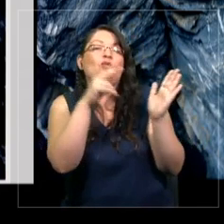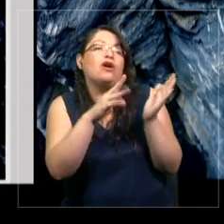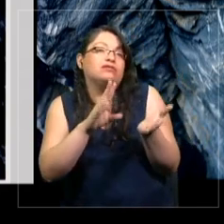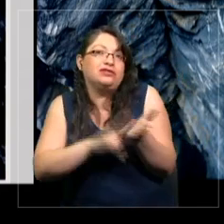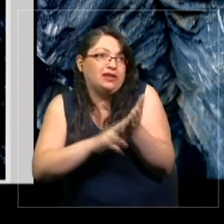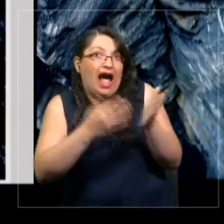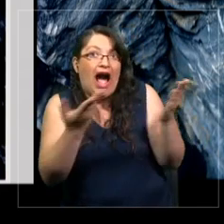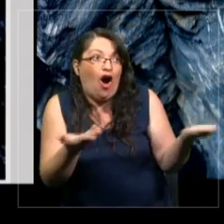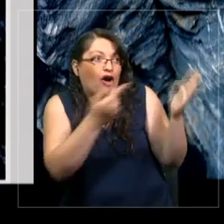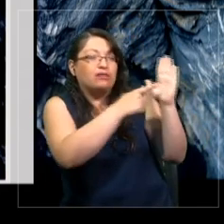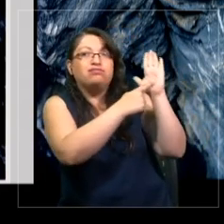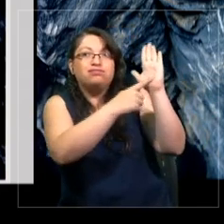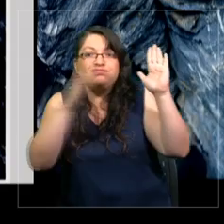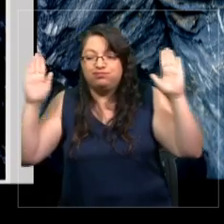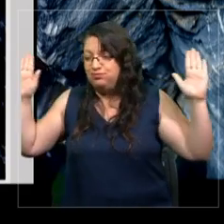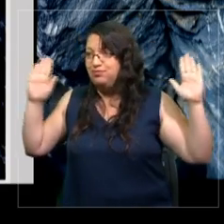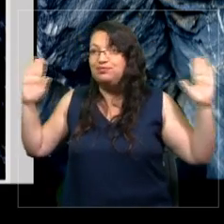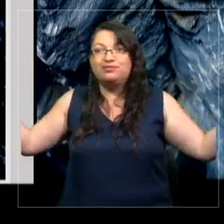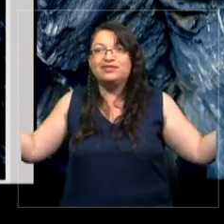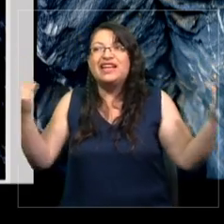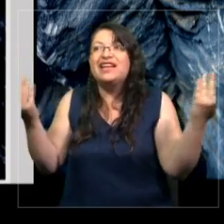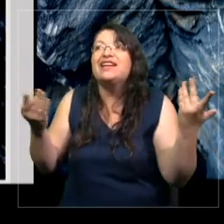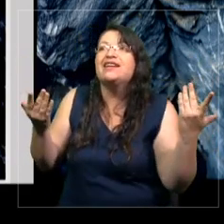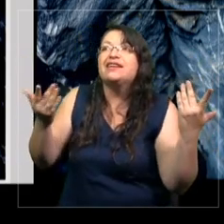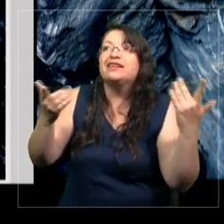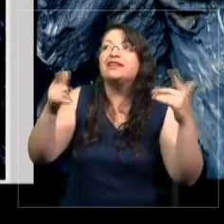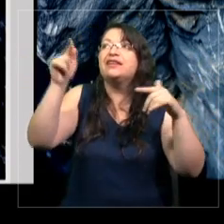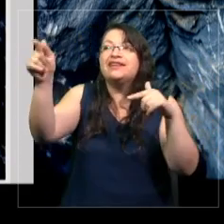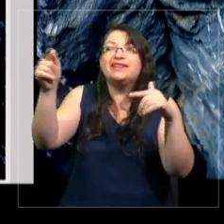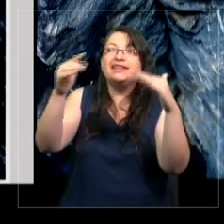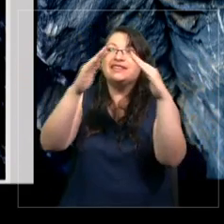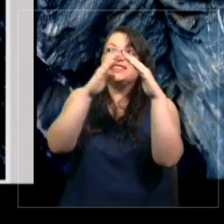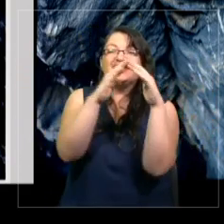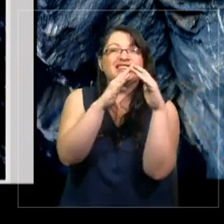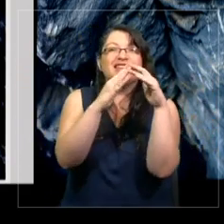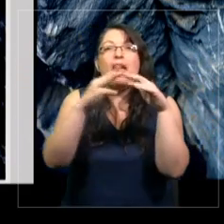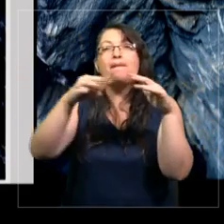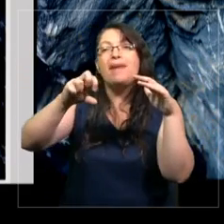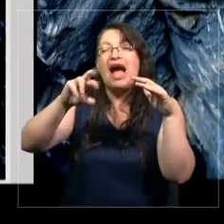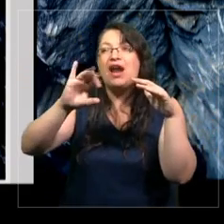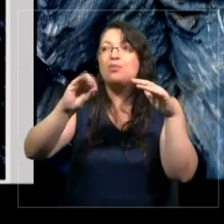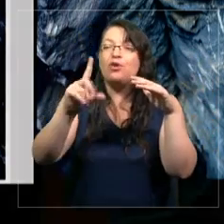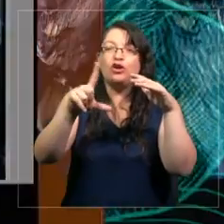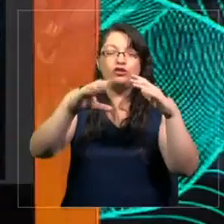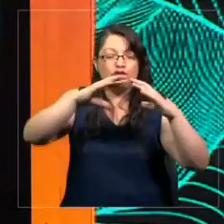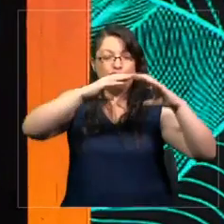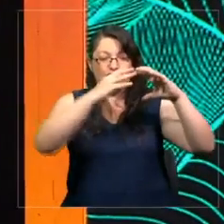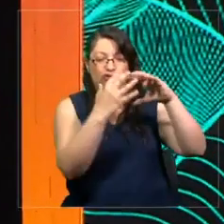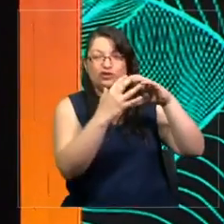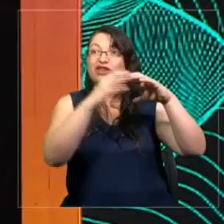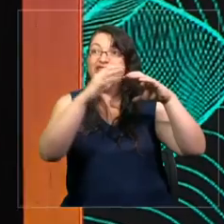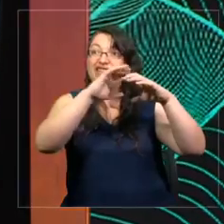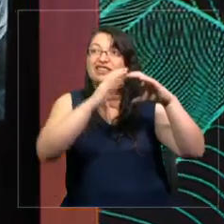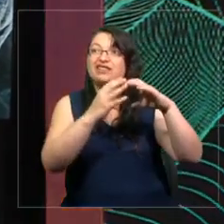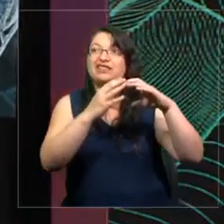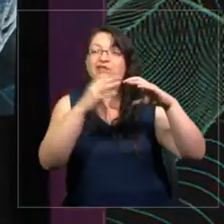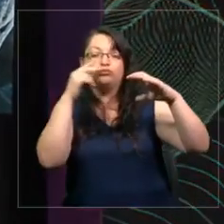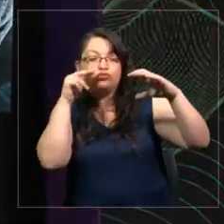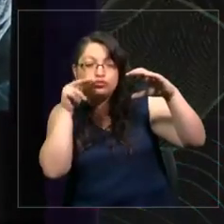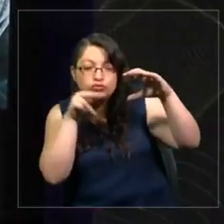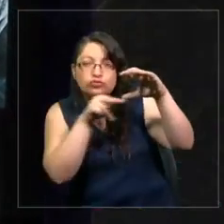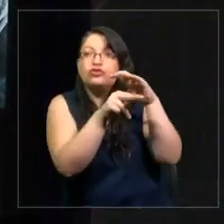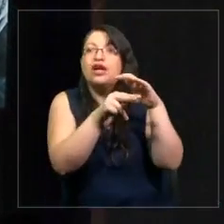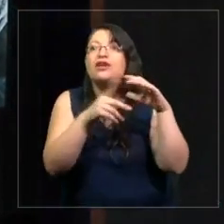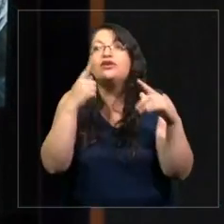decirlo, ya, que son estas catedrales de mármol. Y toda persona, no sé, que ha estado en un lugar donde la